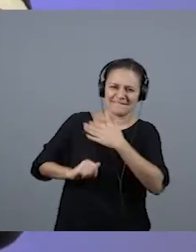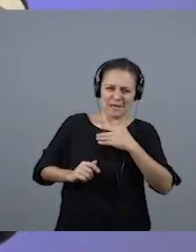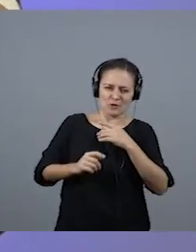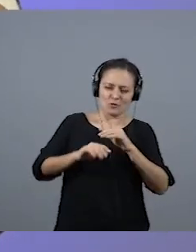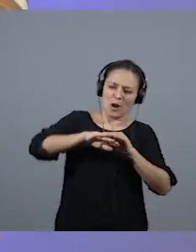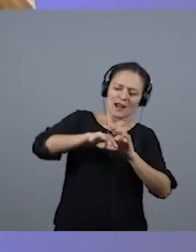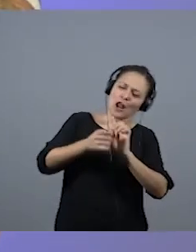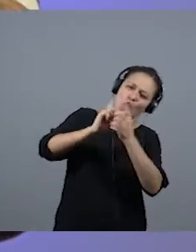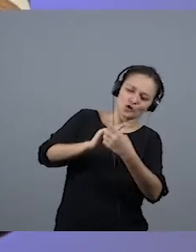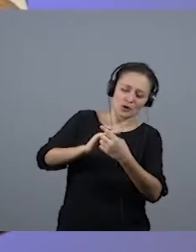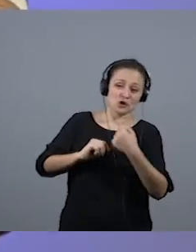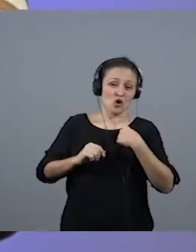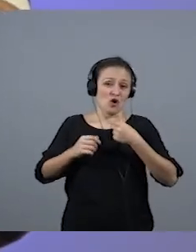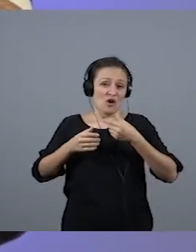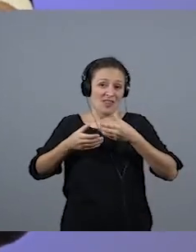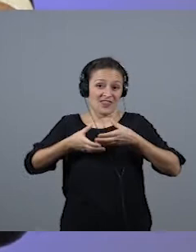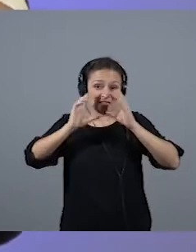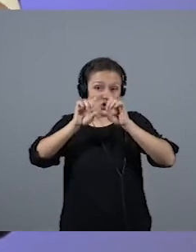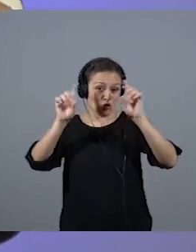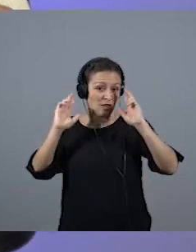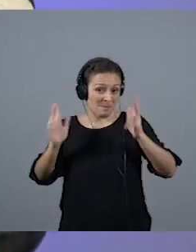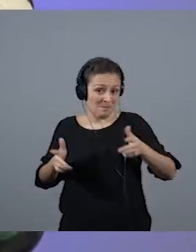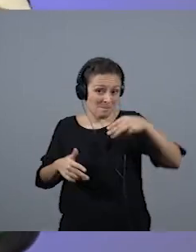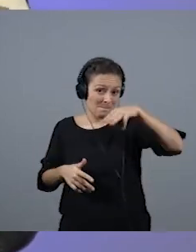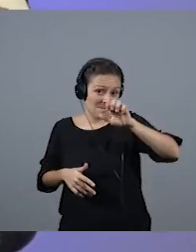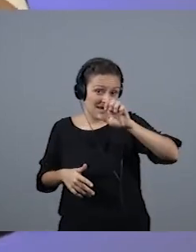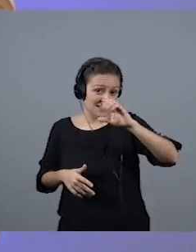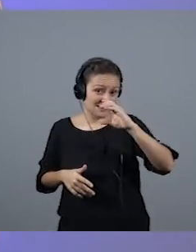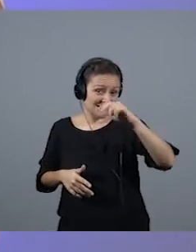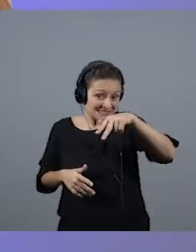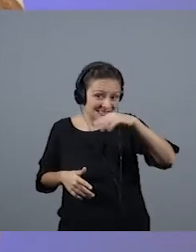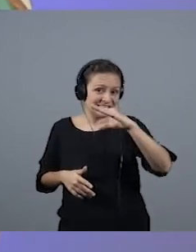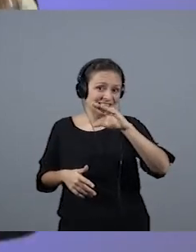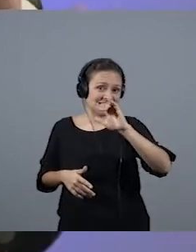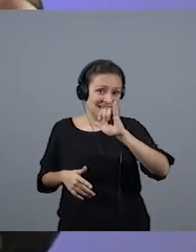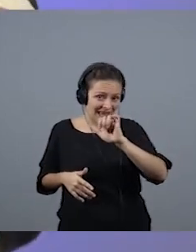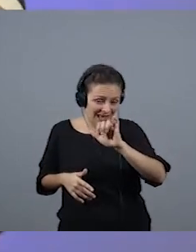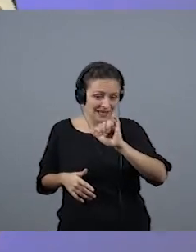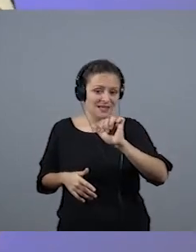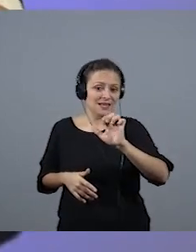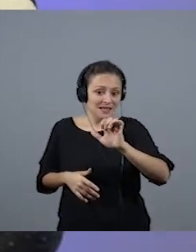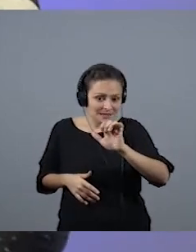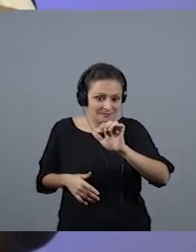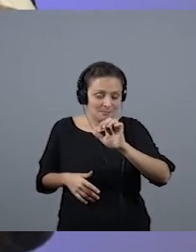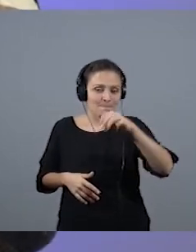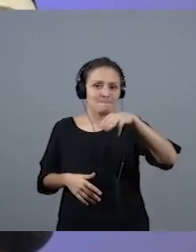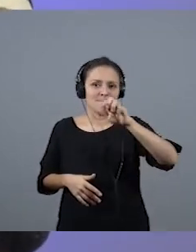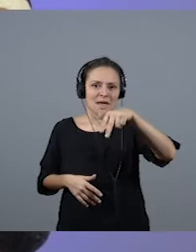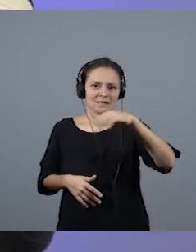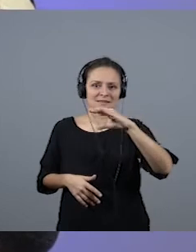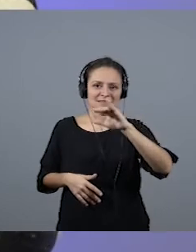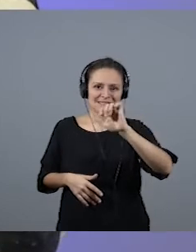desayunos del Mensei, en 1991 lo tuve que dirigir durante seis meses, porque el compañero que lo hacía se fue a Televisión Española,